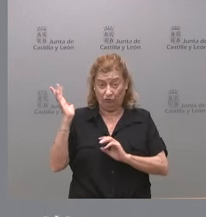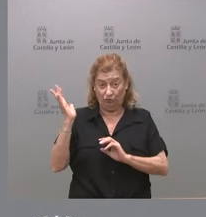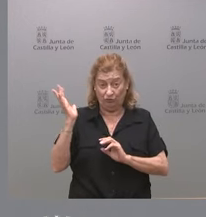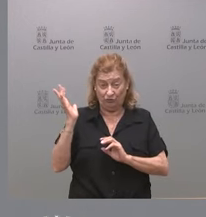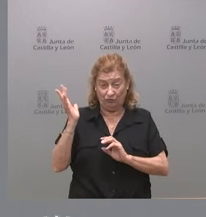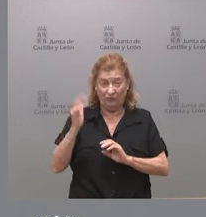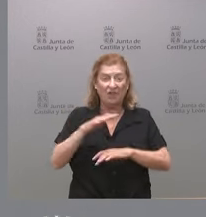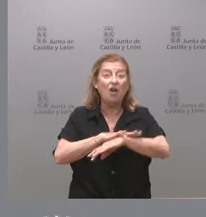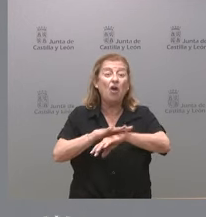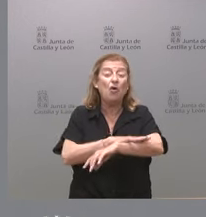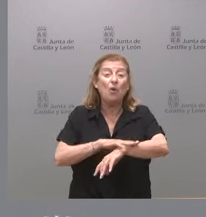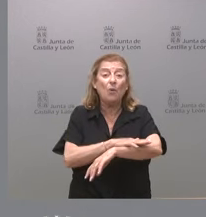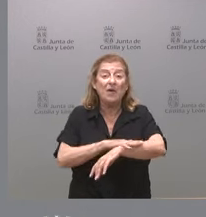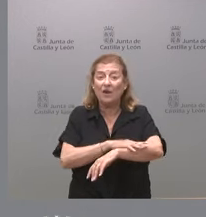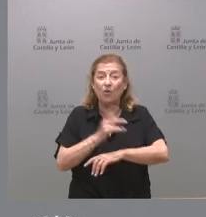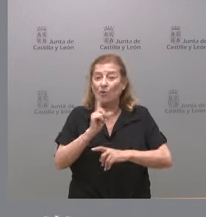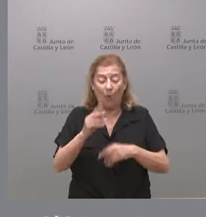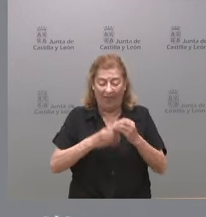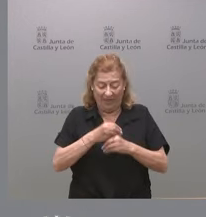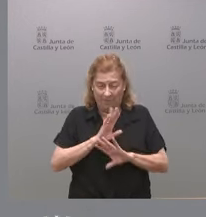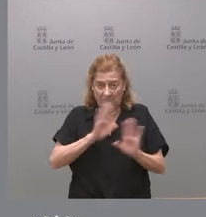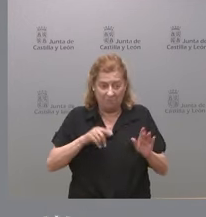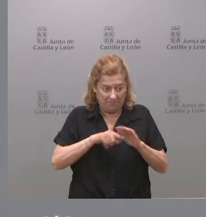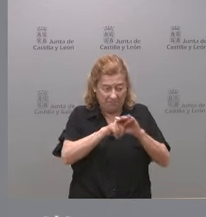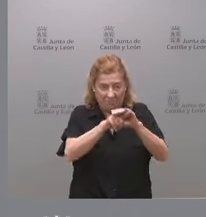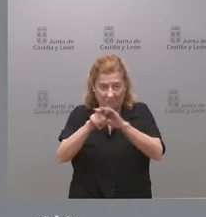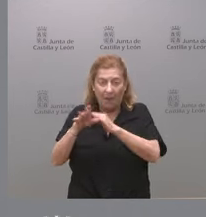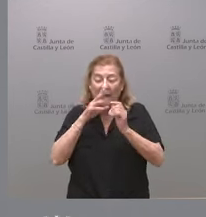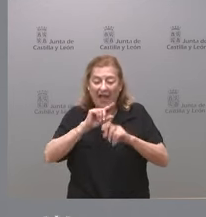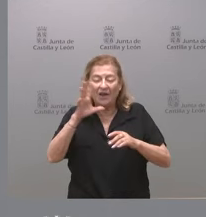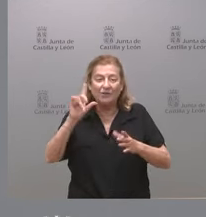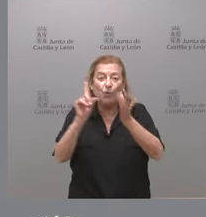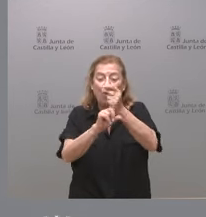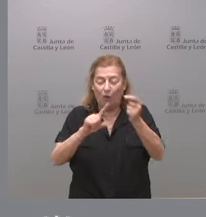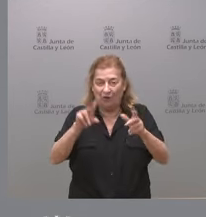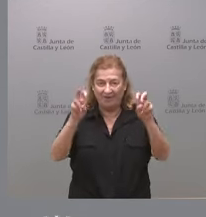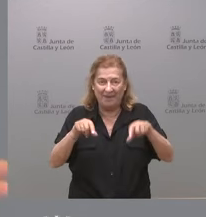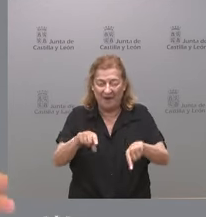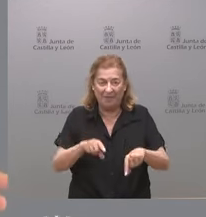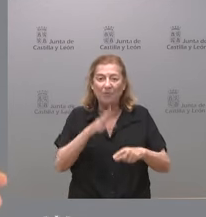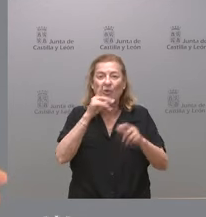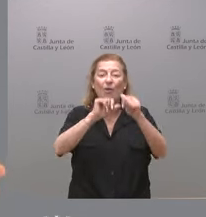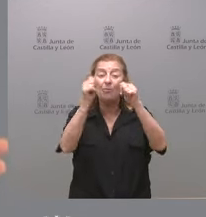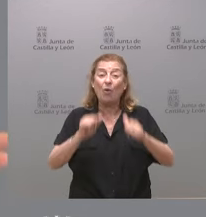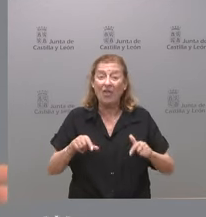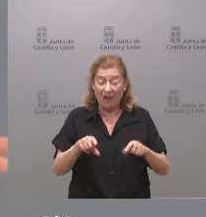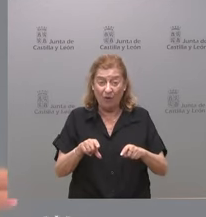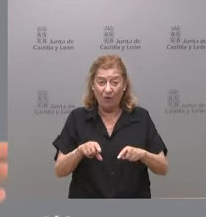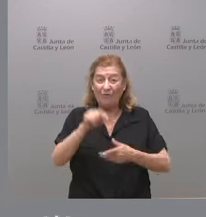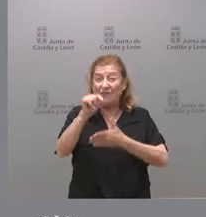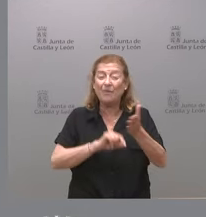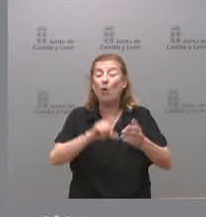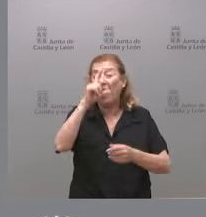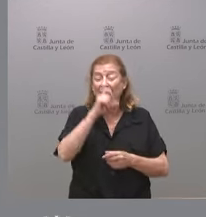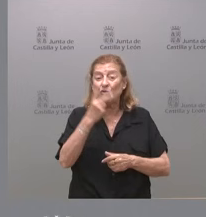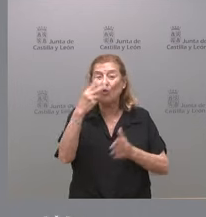y el gobierno no ha avanzado la resolución de esta cuestión porque el modelo se firmó en el año